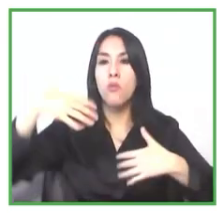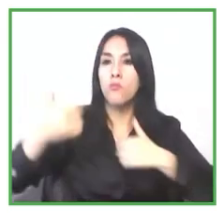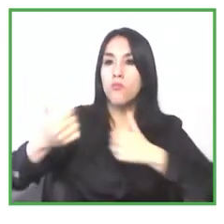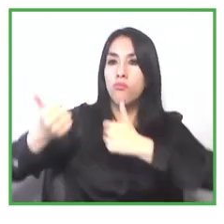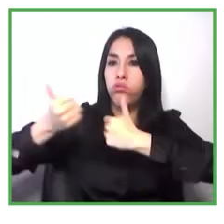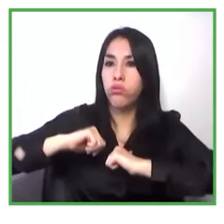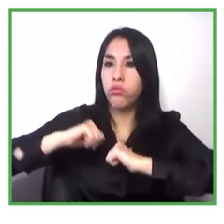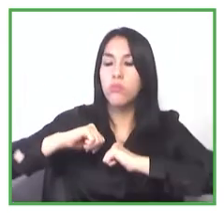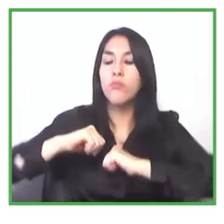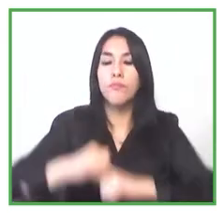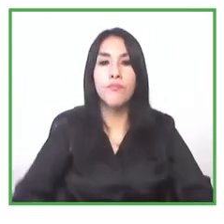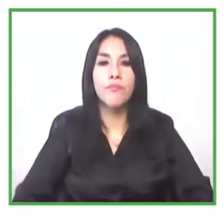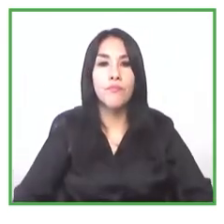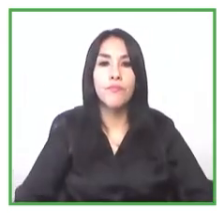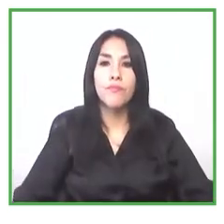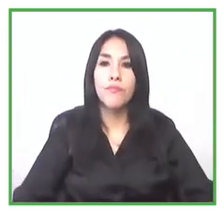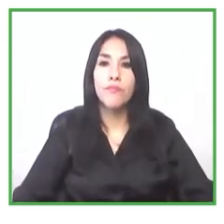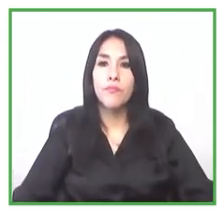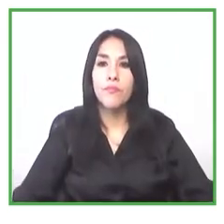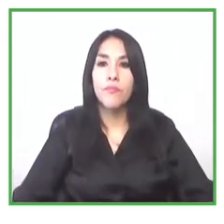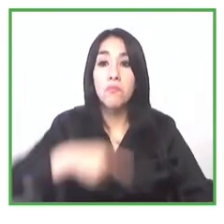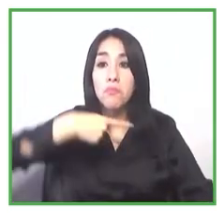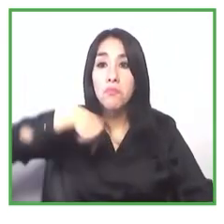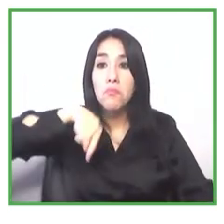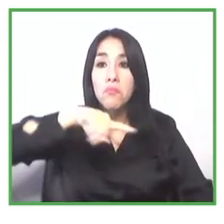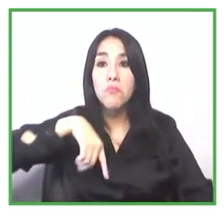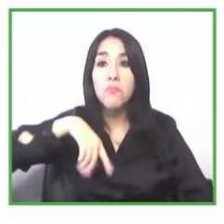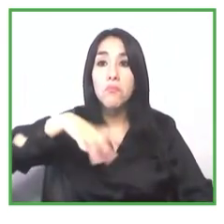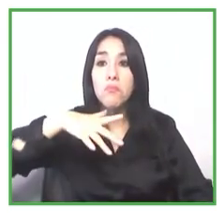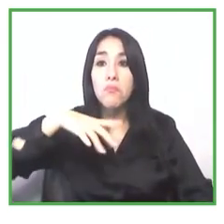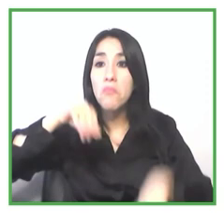pasar ese retroceso y seguir avanzando